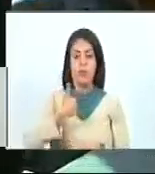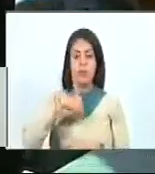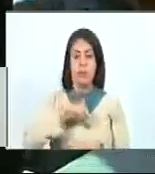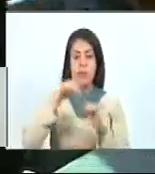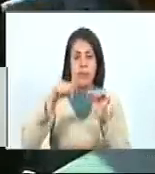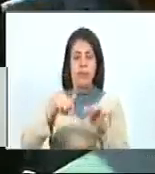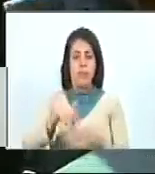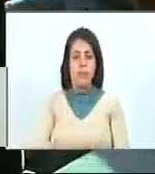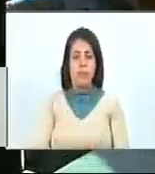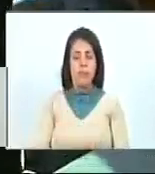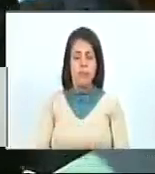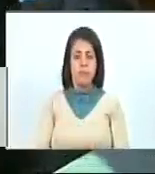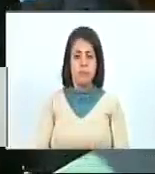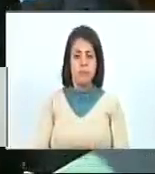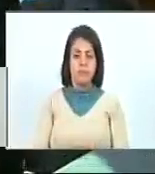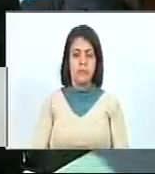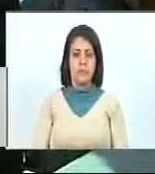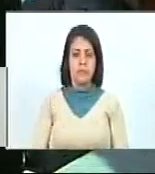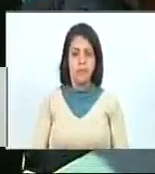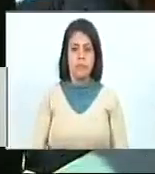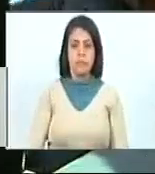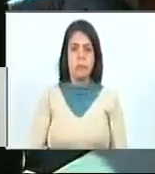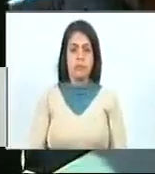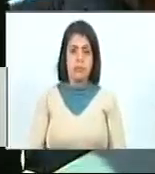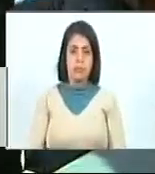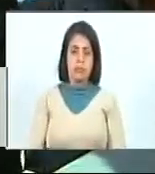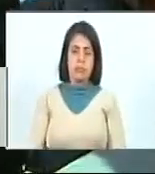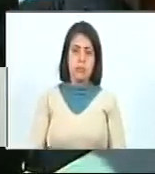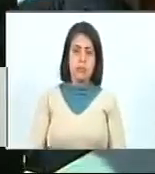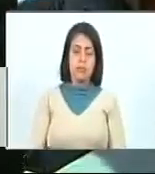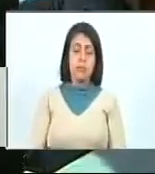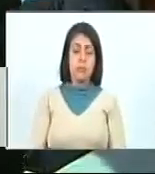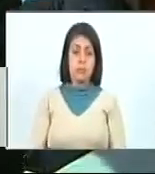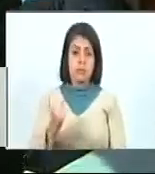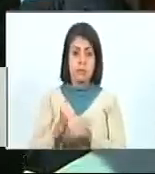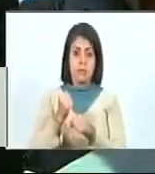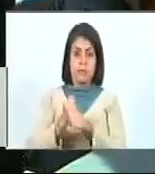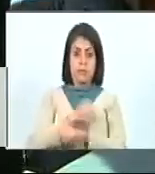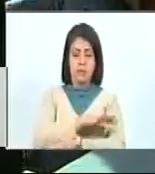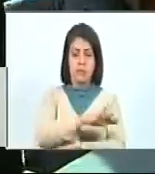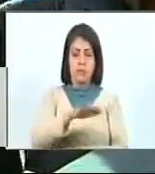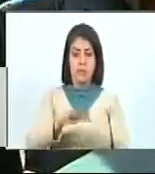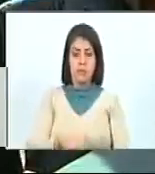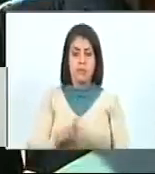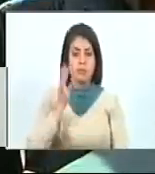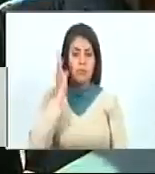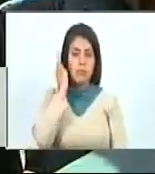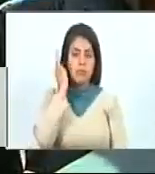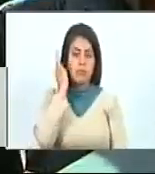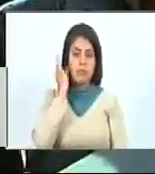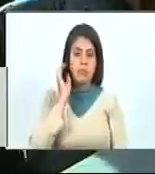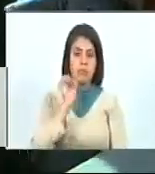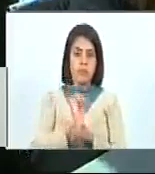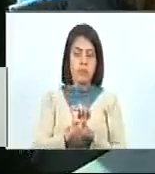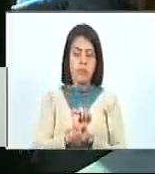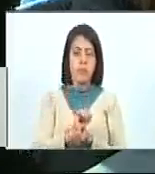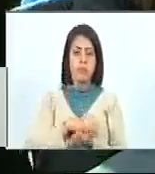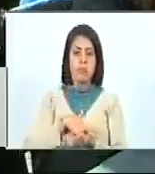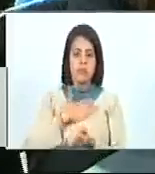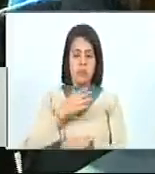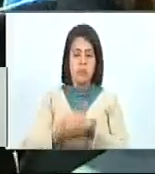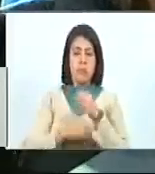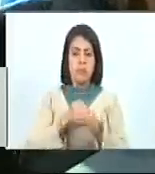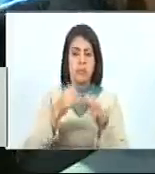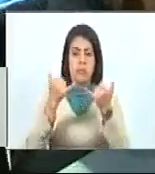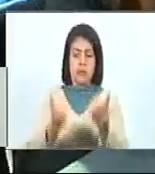una campesina, una mujer esclavizada, fuera capaz